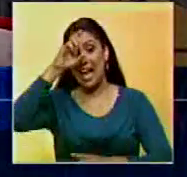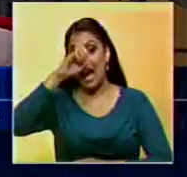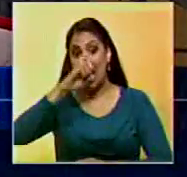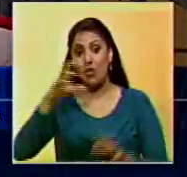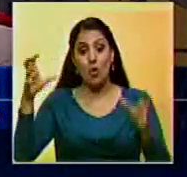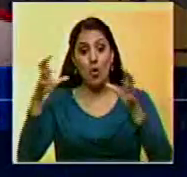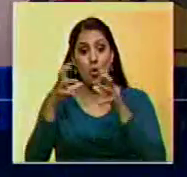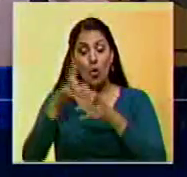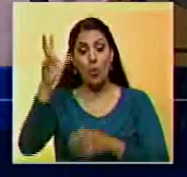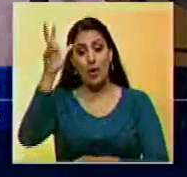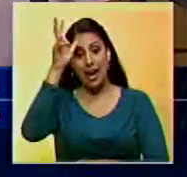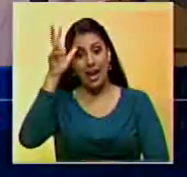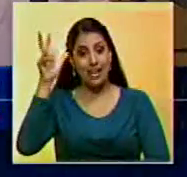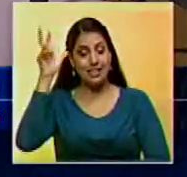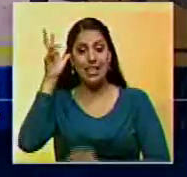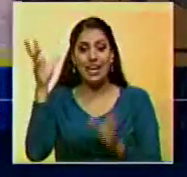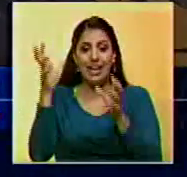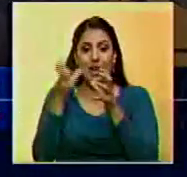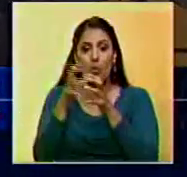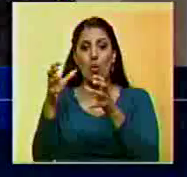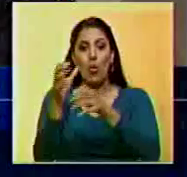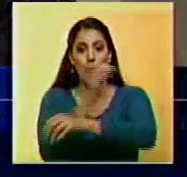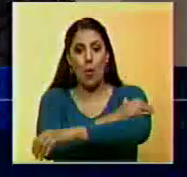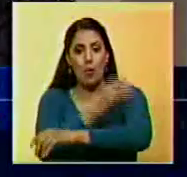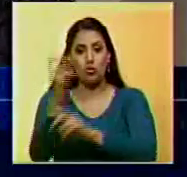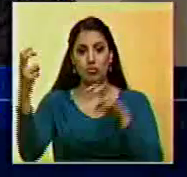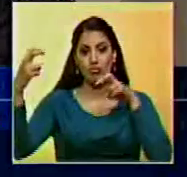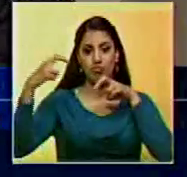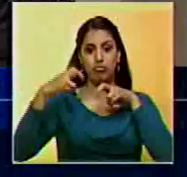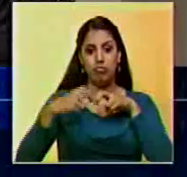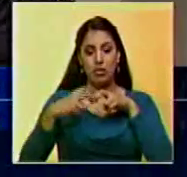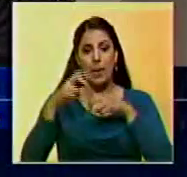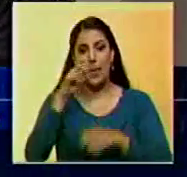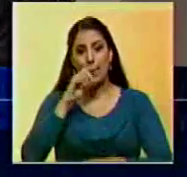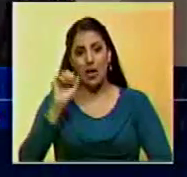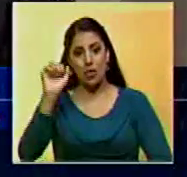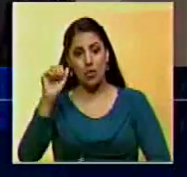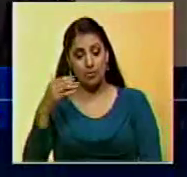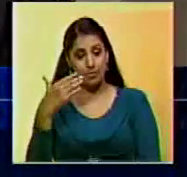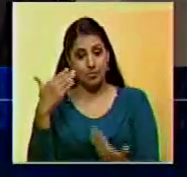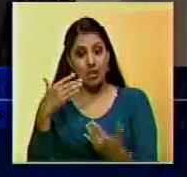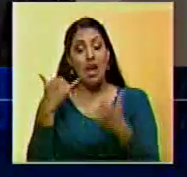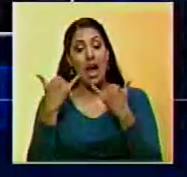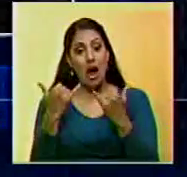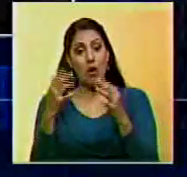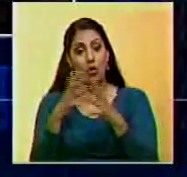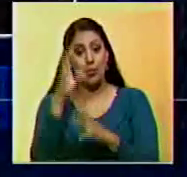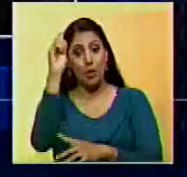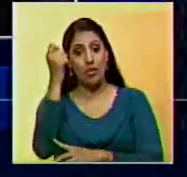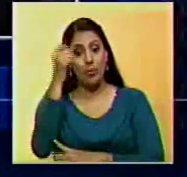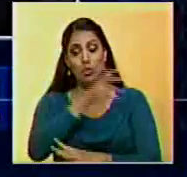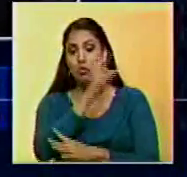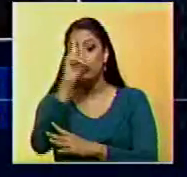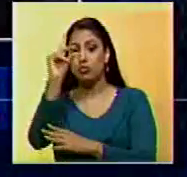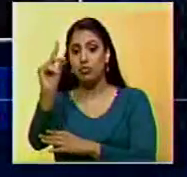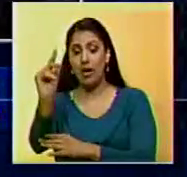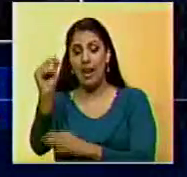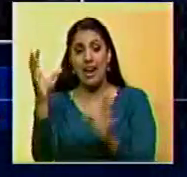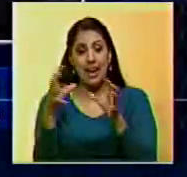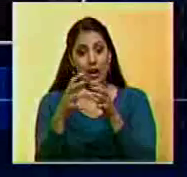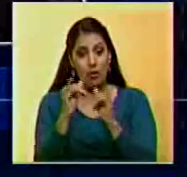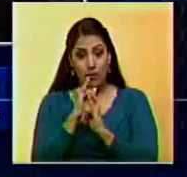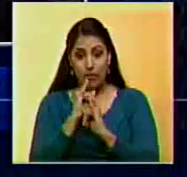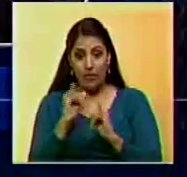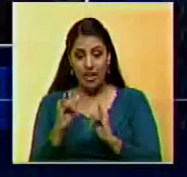que la Cancillería brasileña se reúna con opositores del régimen de Nicolás Maduro. Los diputados venezolanos, al salir de esta reunión,